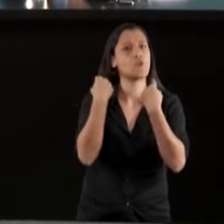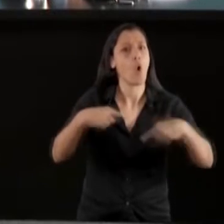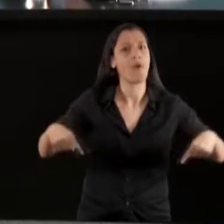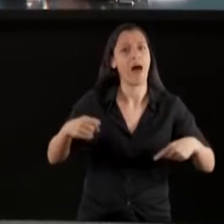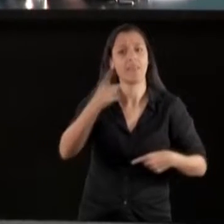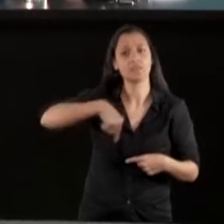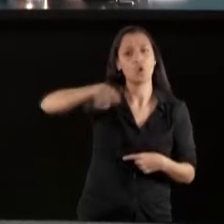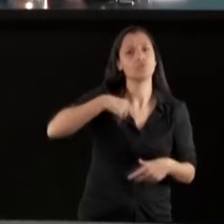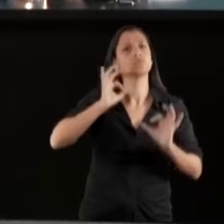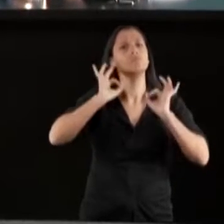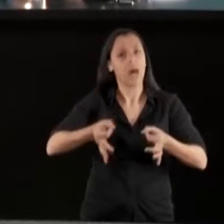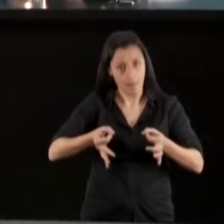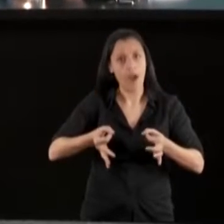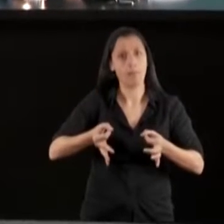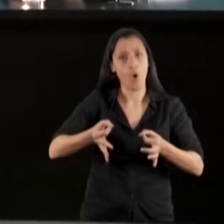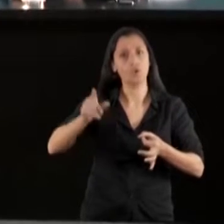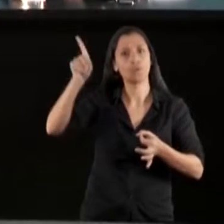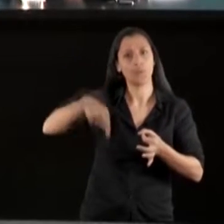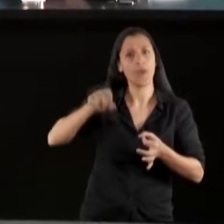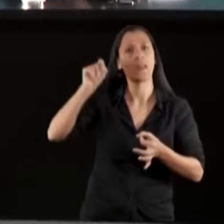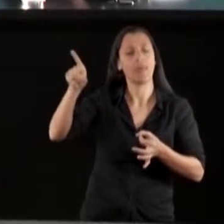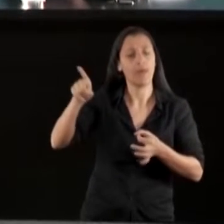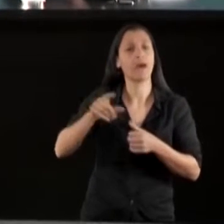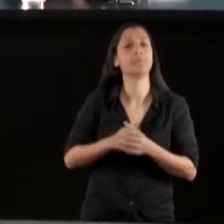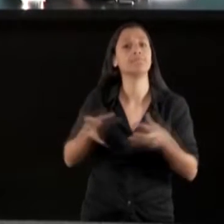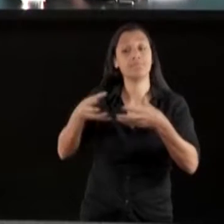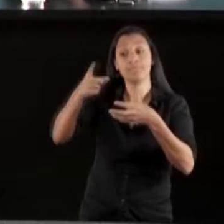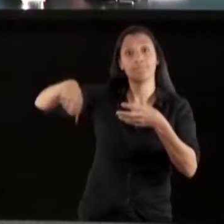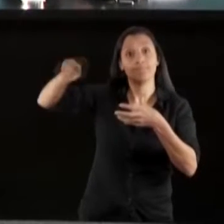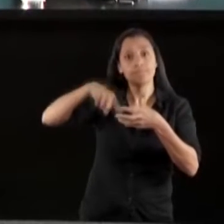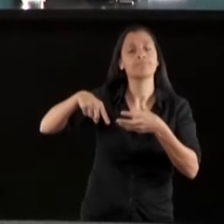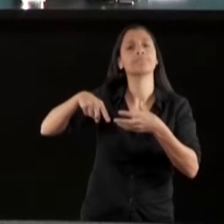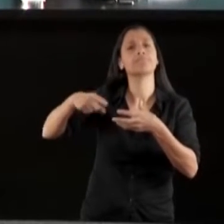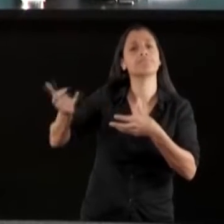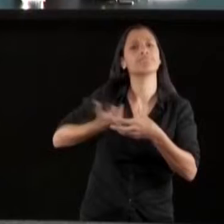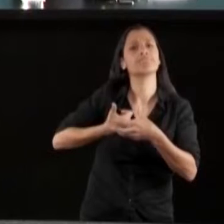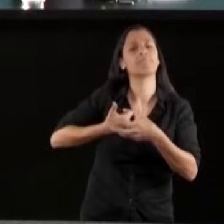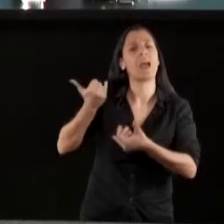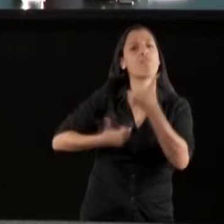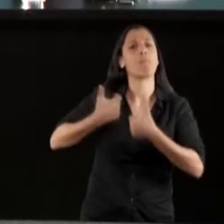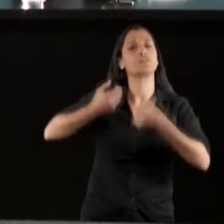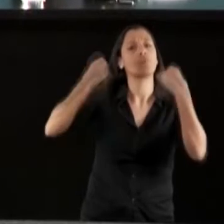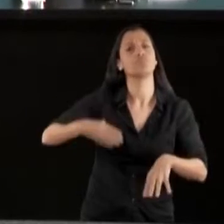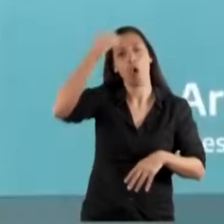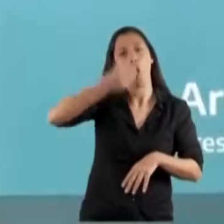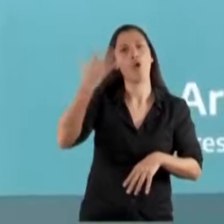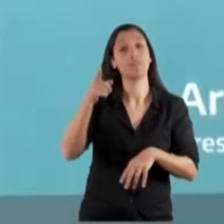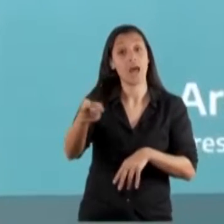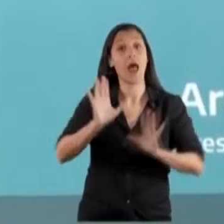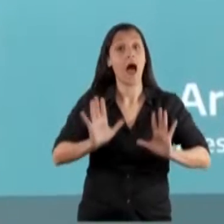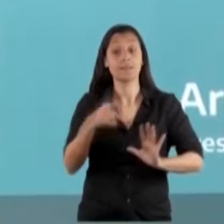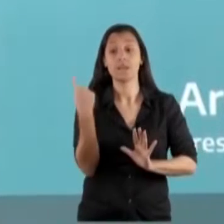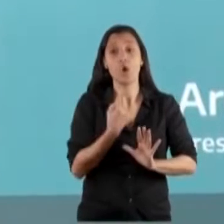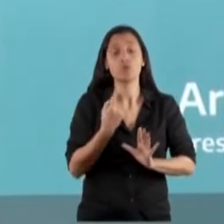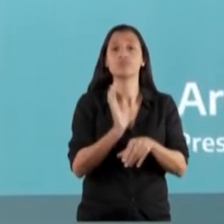obtuvimos del Ente Oficial de Medición en la Argentina. Y en ese contexto, bueno,